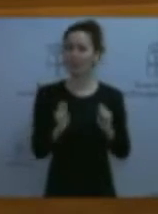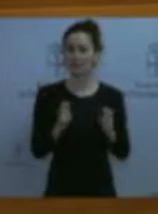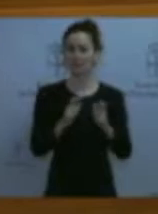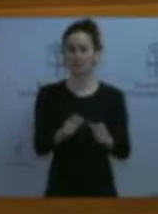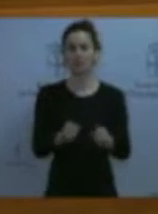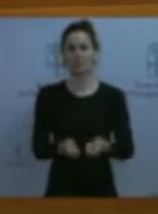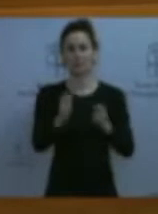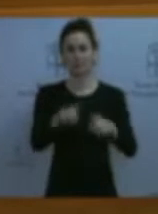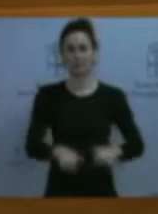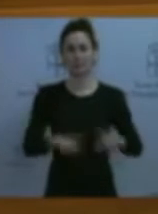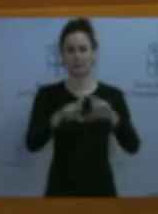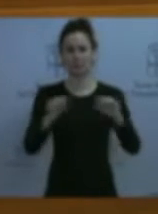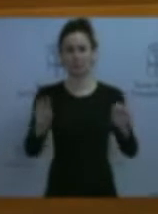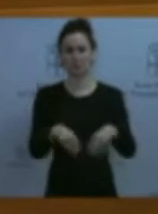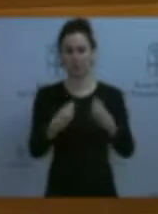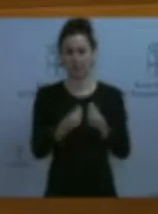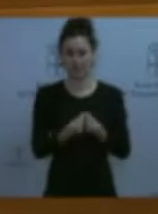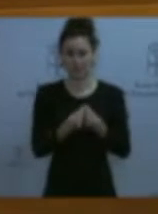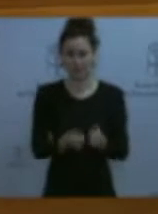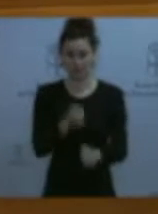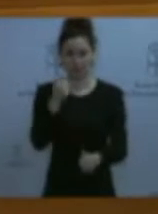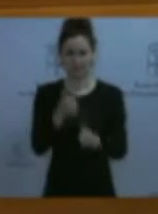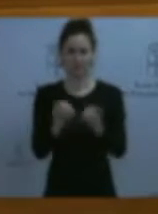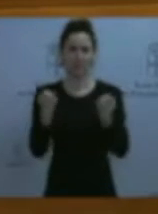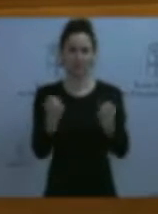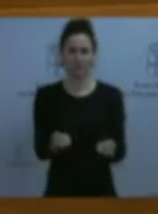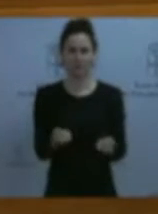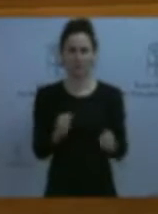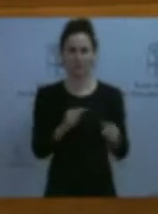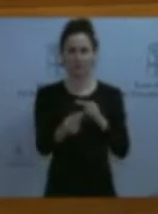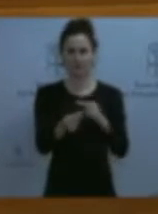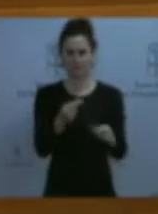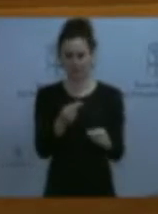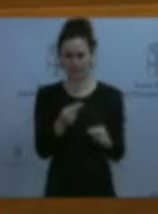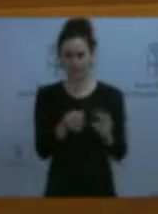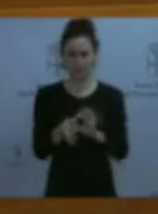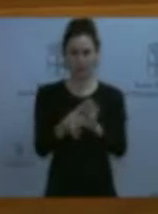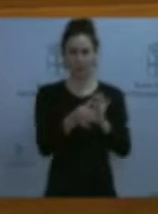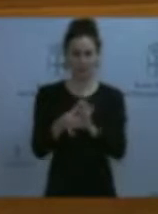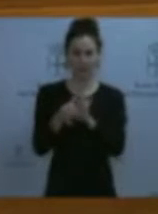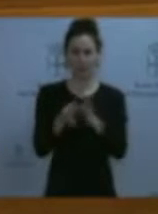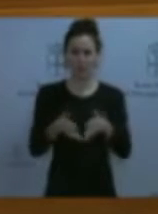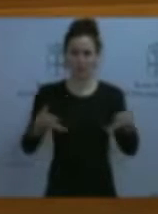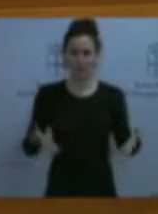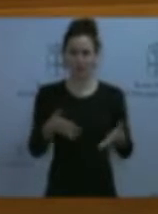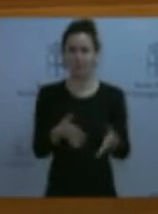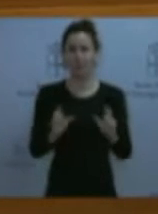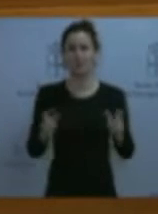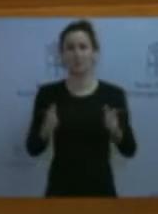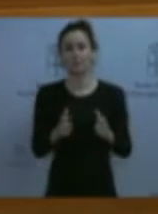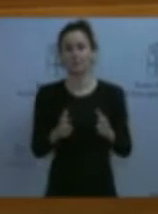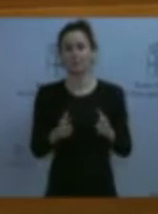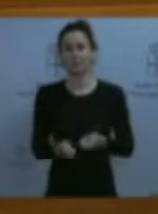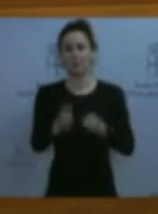conjunto. Se necesita un referente fuerte, transparente, unido y amplio del sector pesquero asturiano